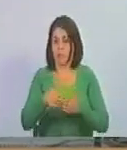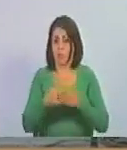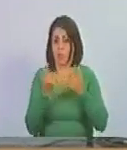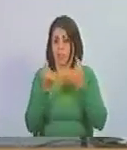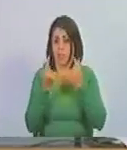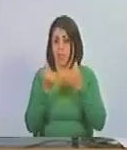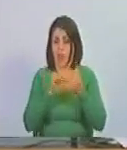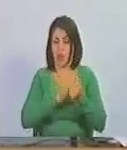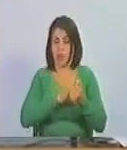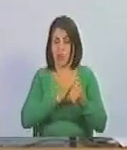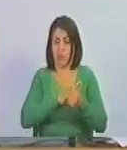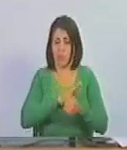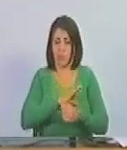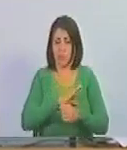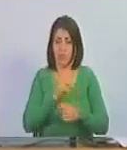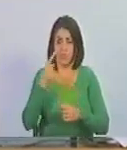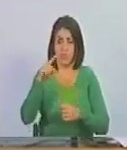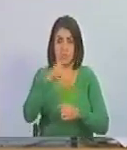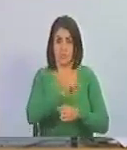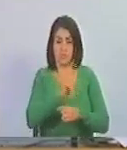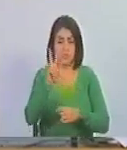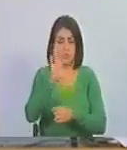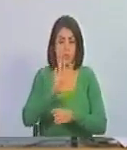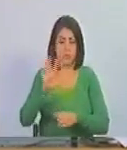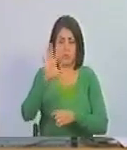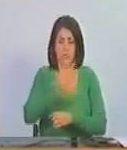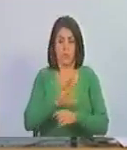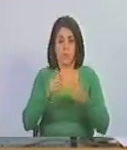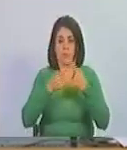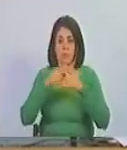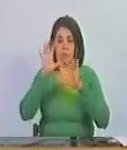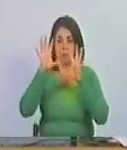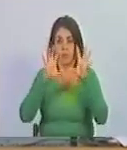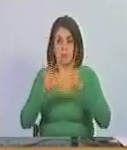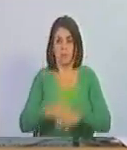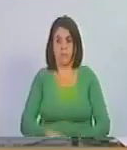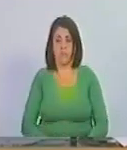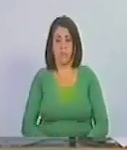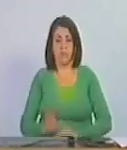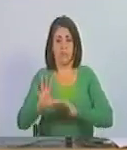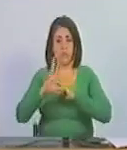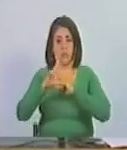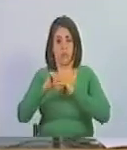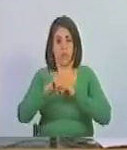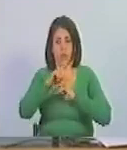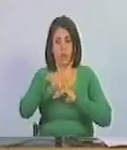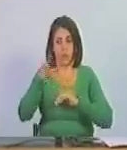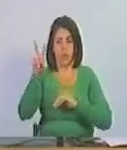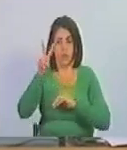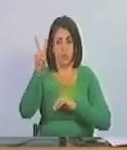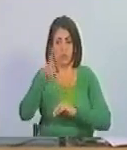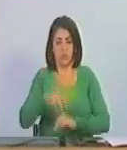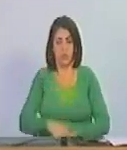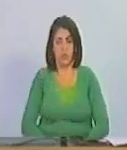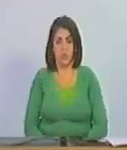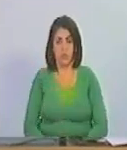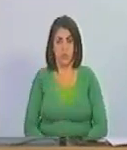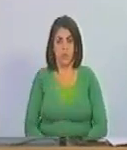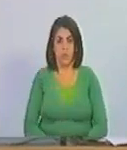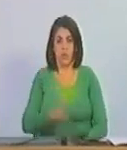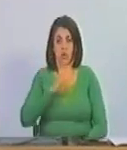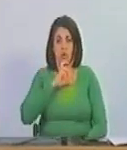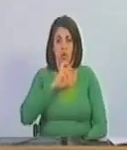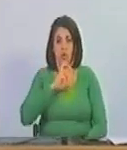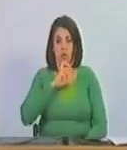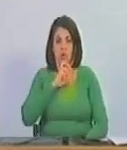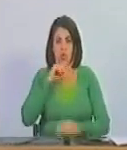activos con que cuenta Venezuela en el exterior. a robarle a los venezolanos el oro